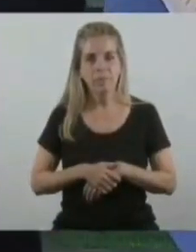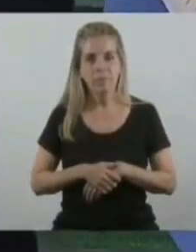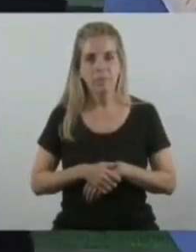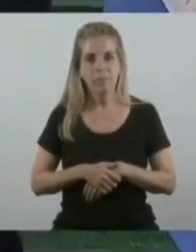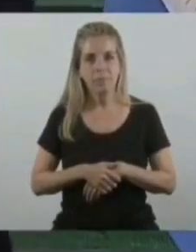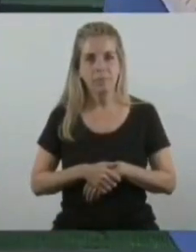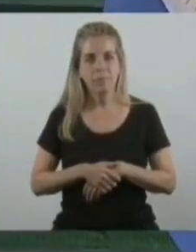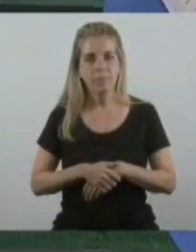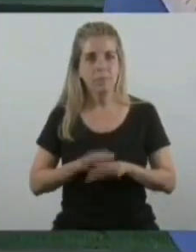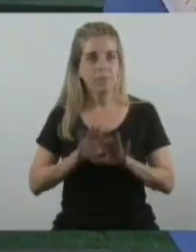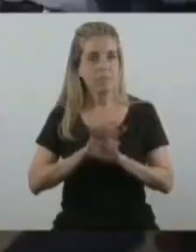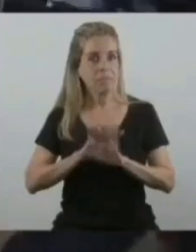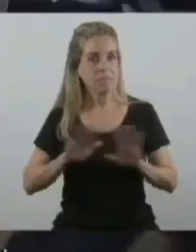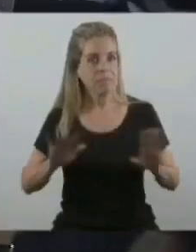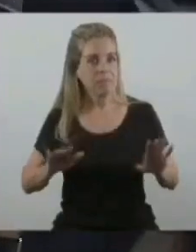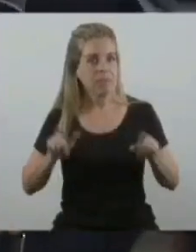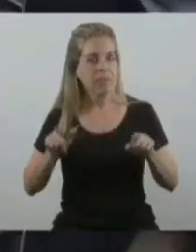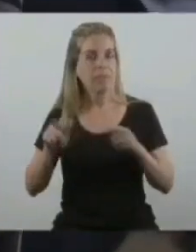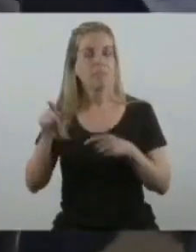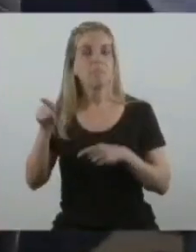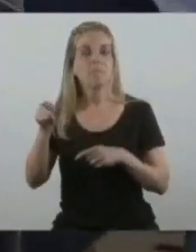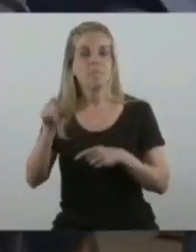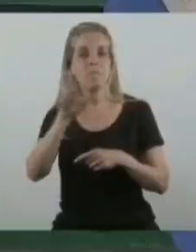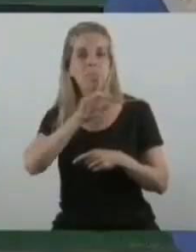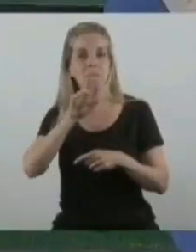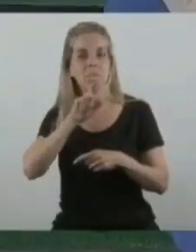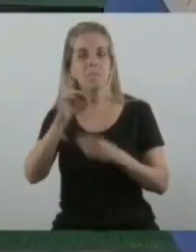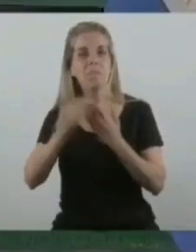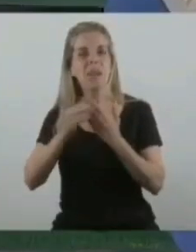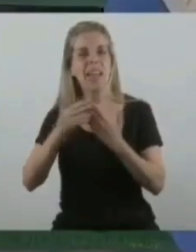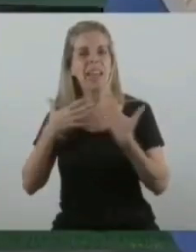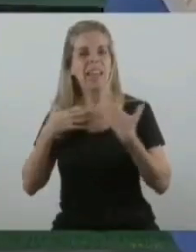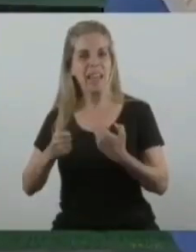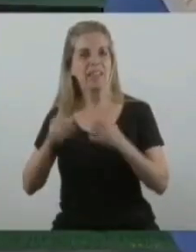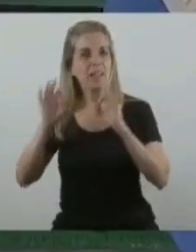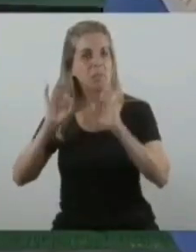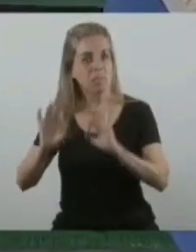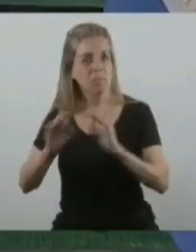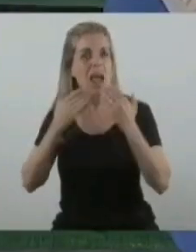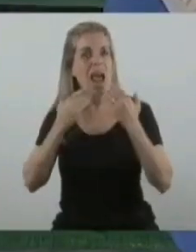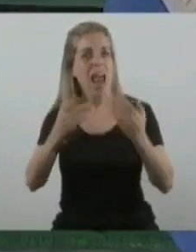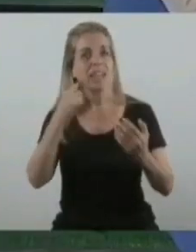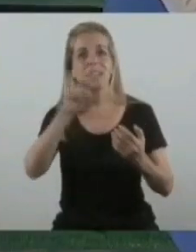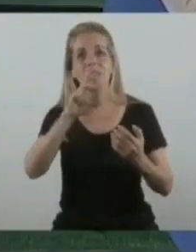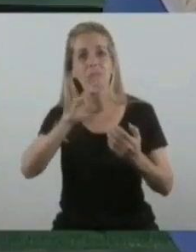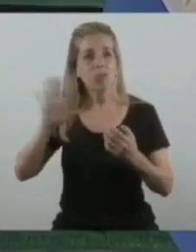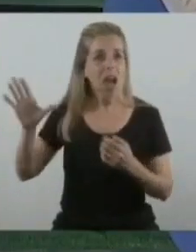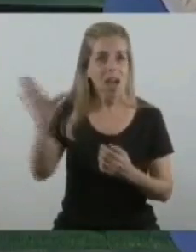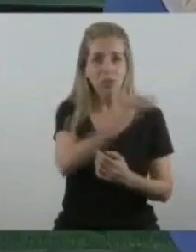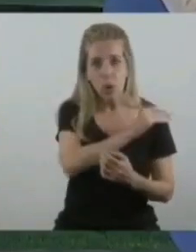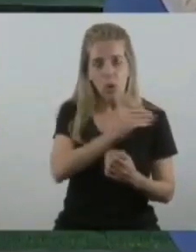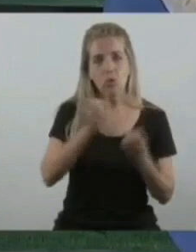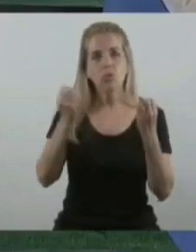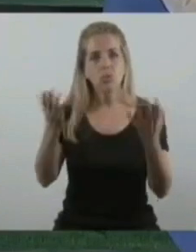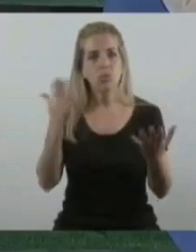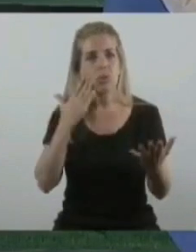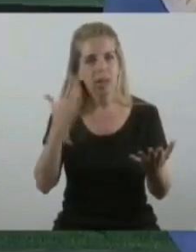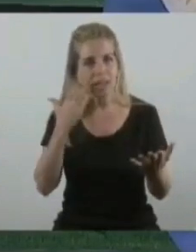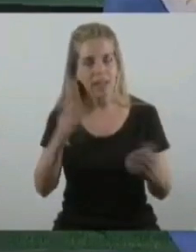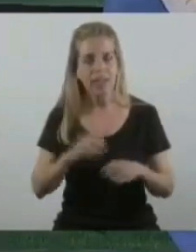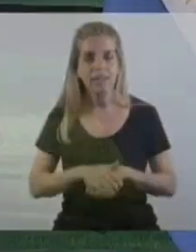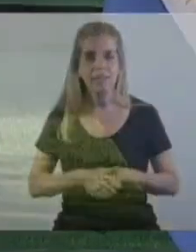Queda así en funciones la señora Ministra de Salud de la Nación. Agradecemos a todos y todas por habernos acompañado. Muy buenas tardes.